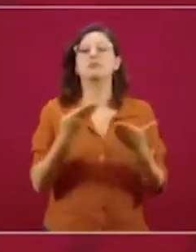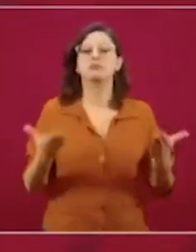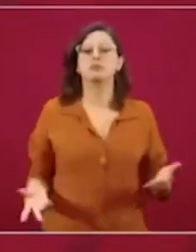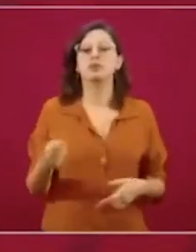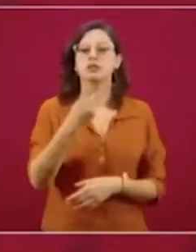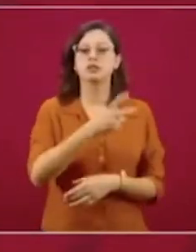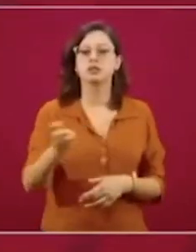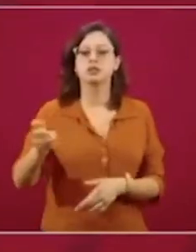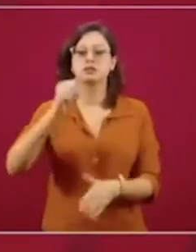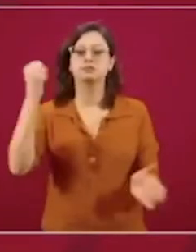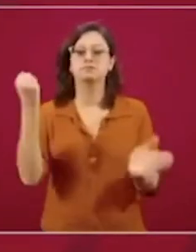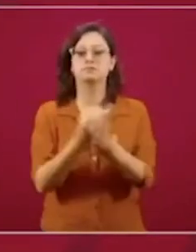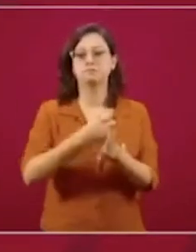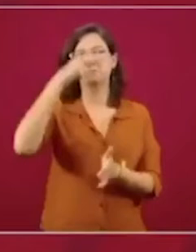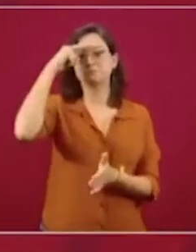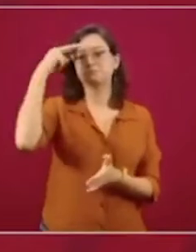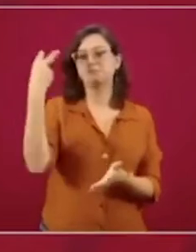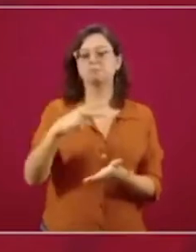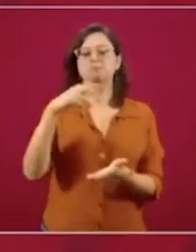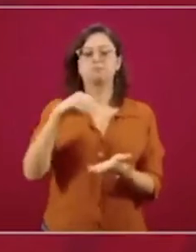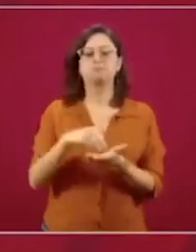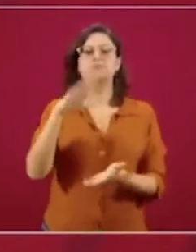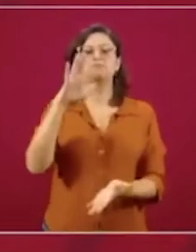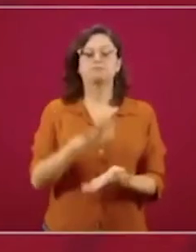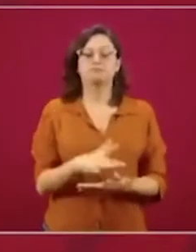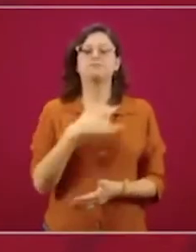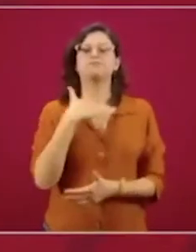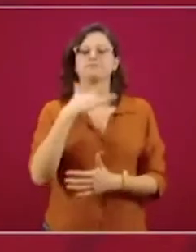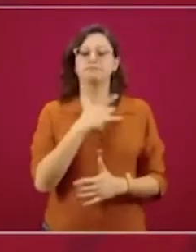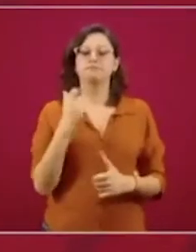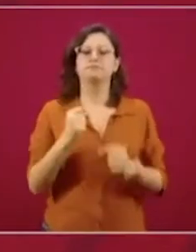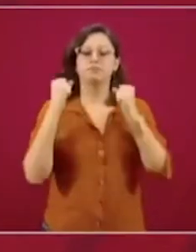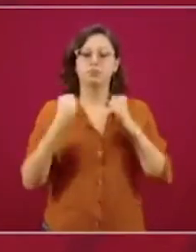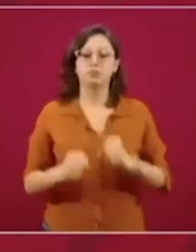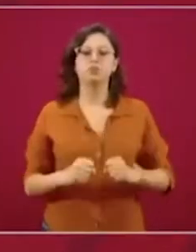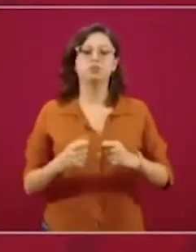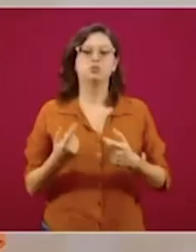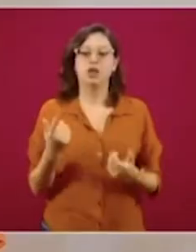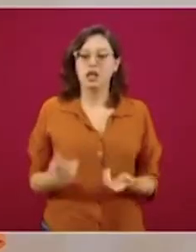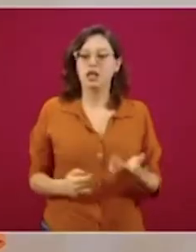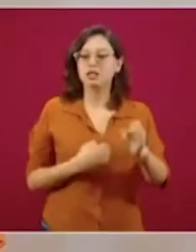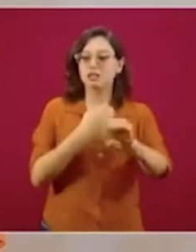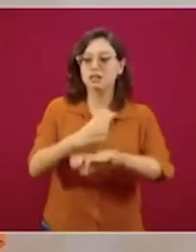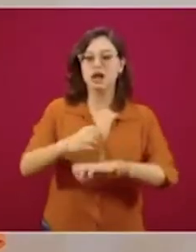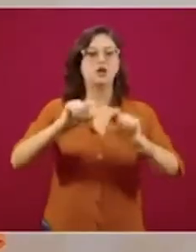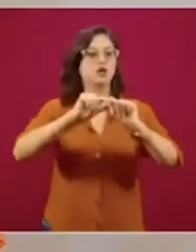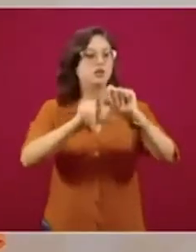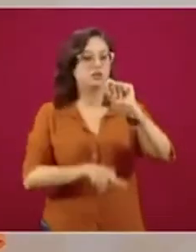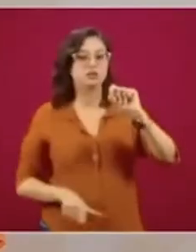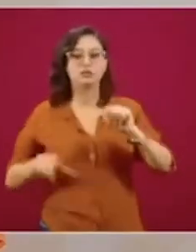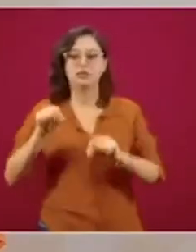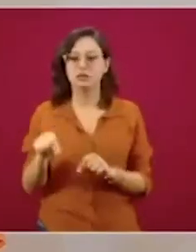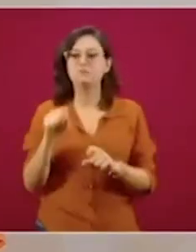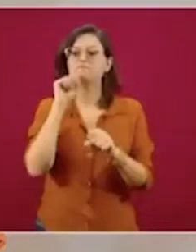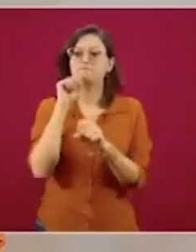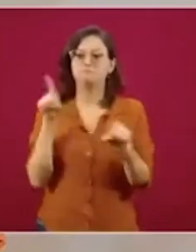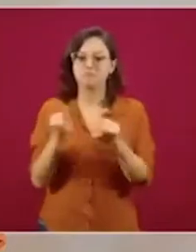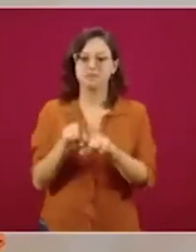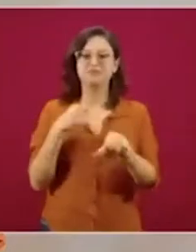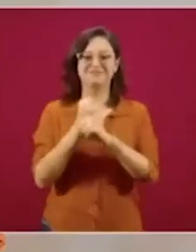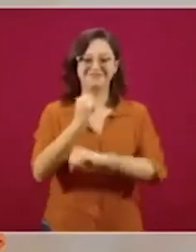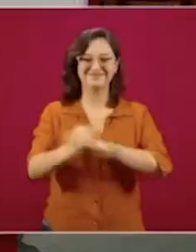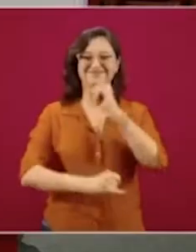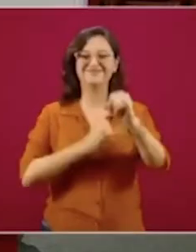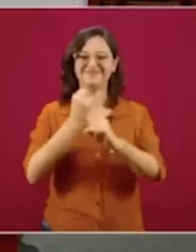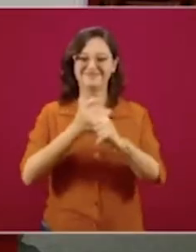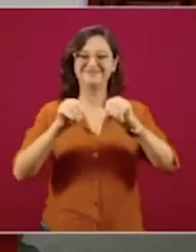y estamos seguros que muchas de ellas serán conocidas localmente, nacionalmente y por qué no a nivel